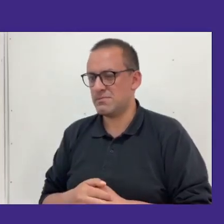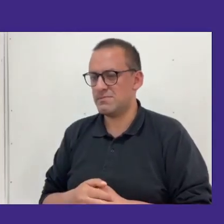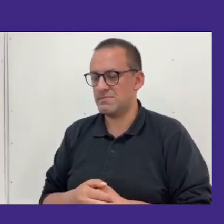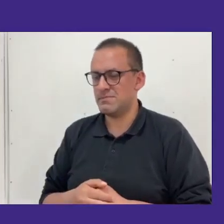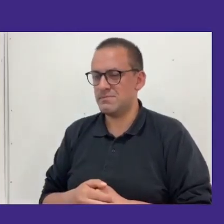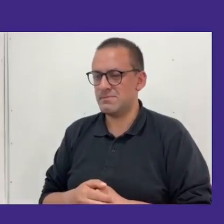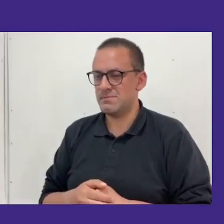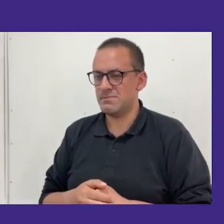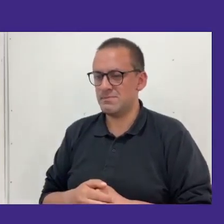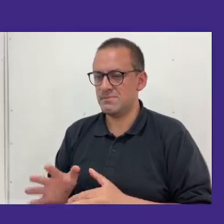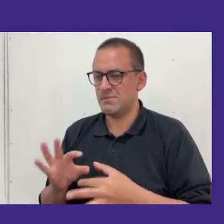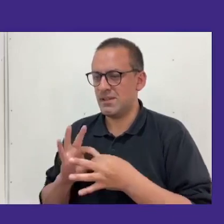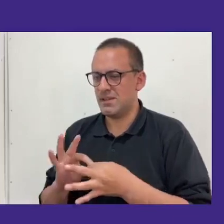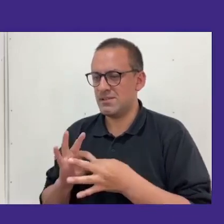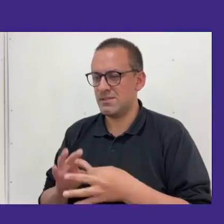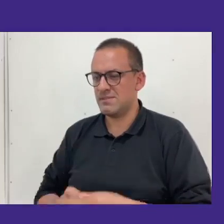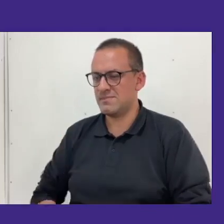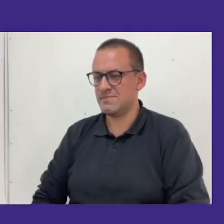muchas gracias